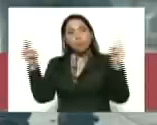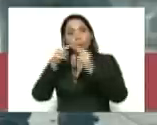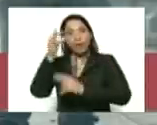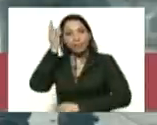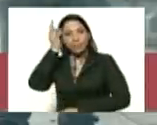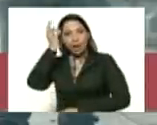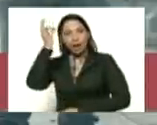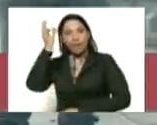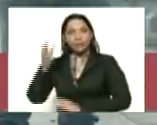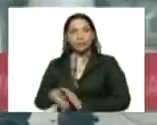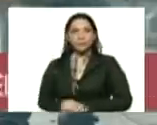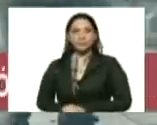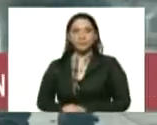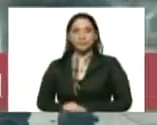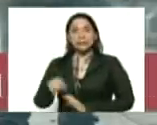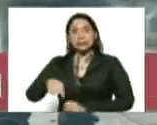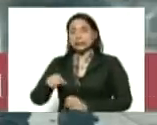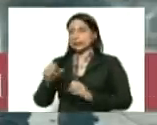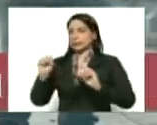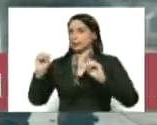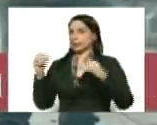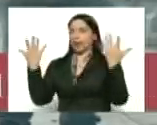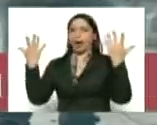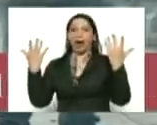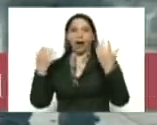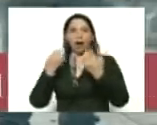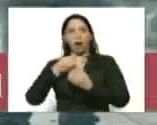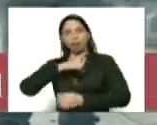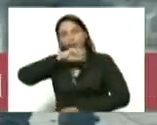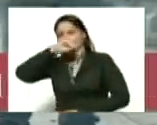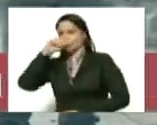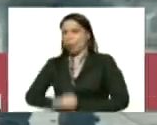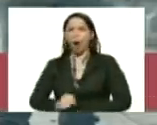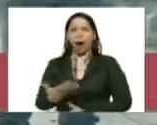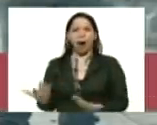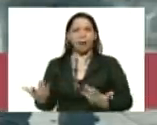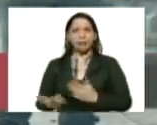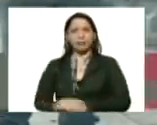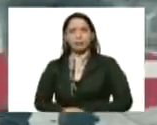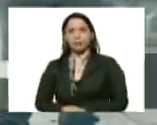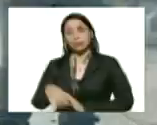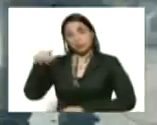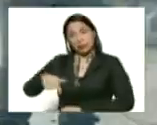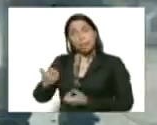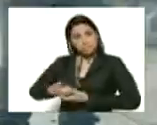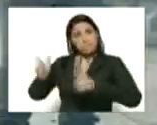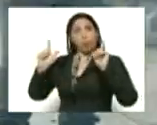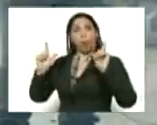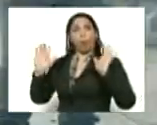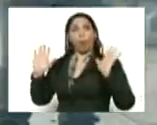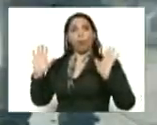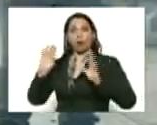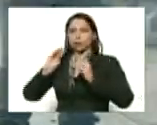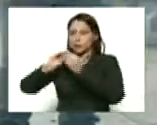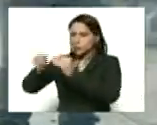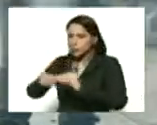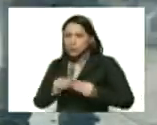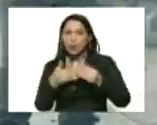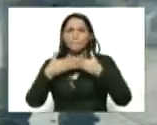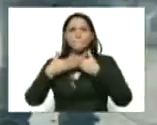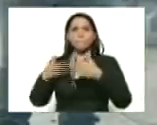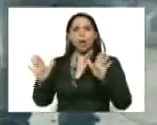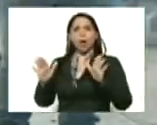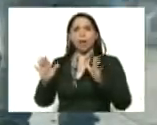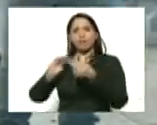esto es algo maravilloso presidente que fue bueno posible reactivar y